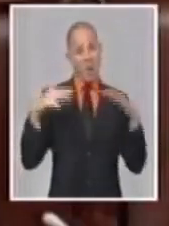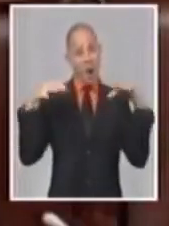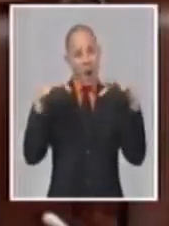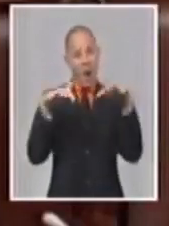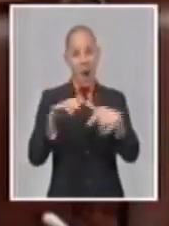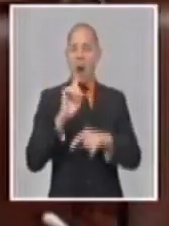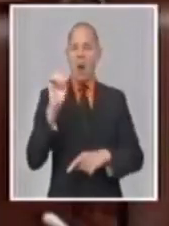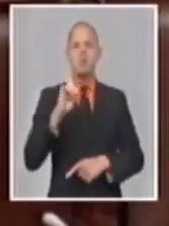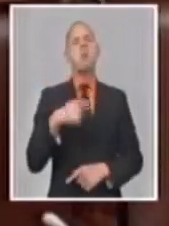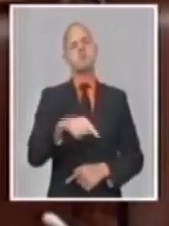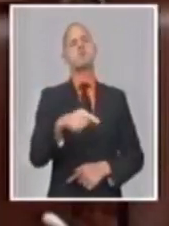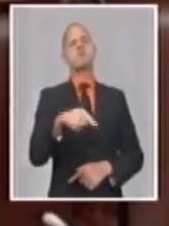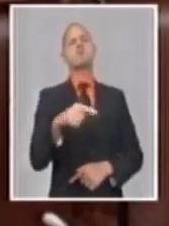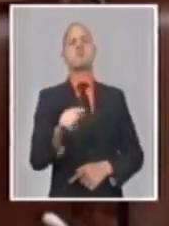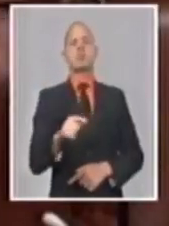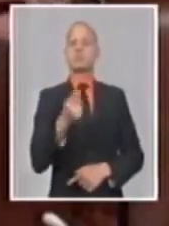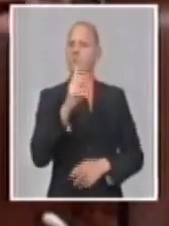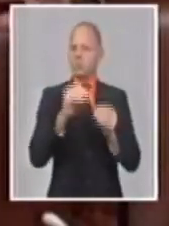Para los demócratas está claro.